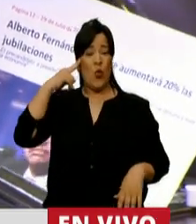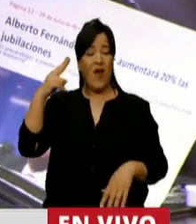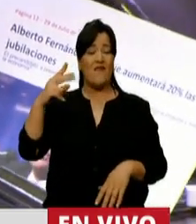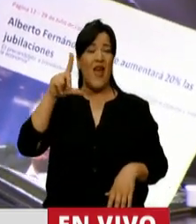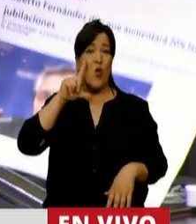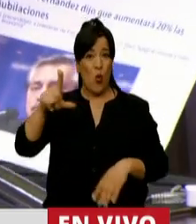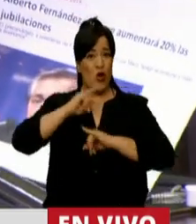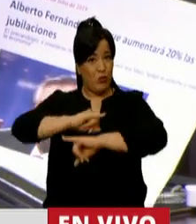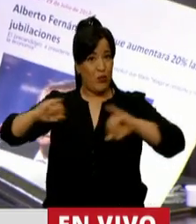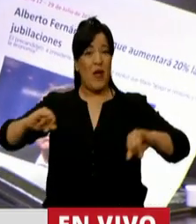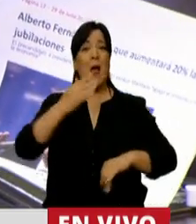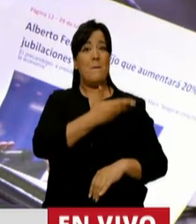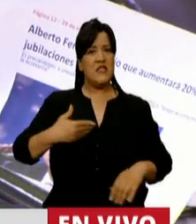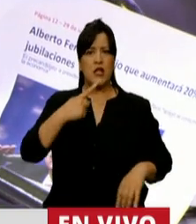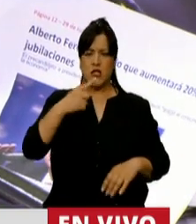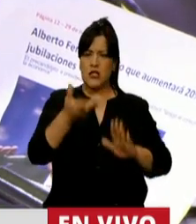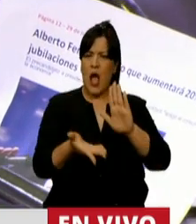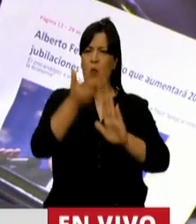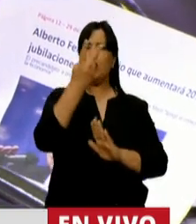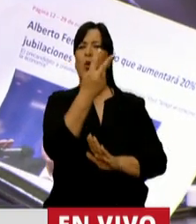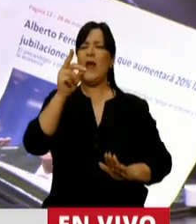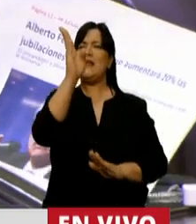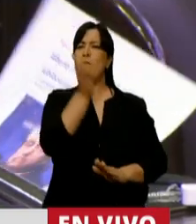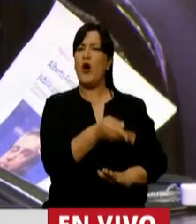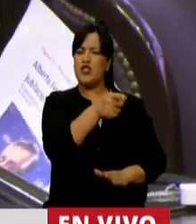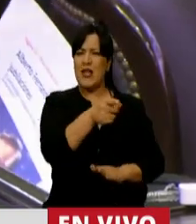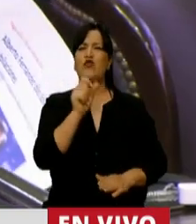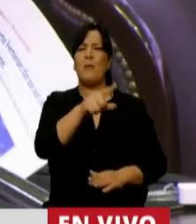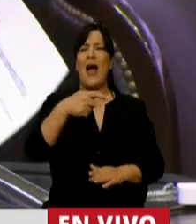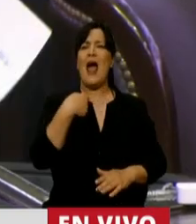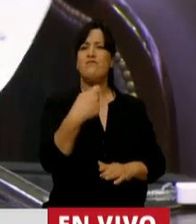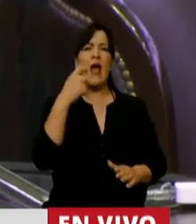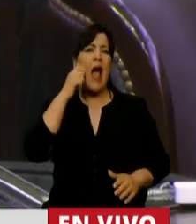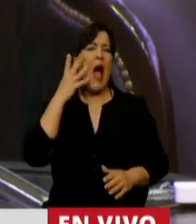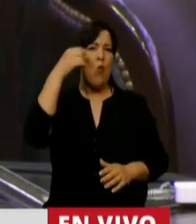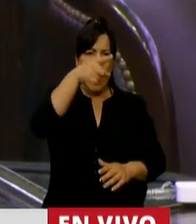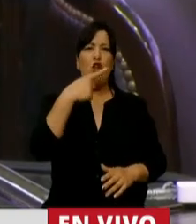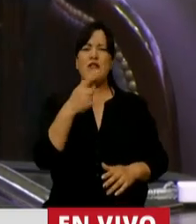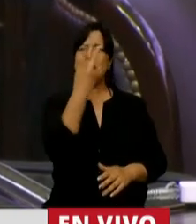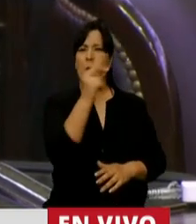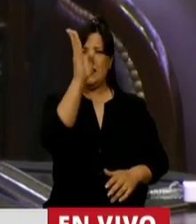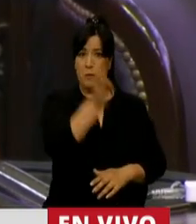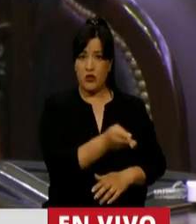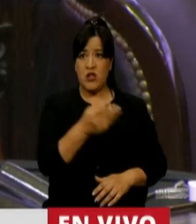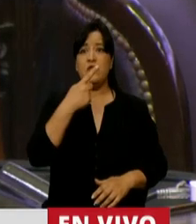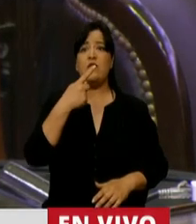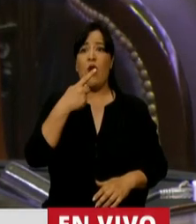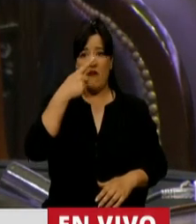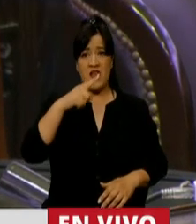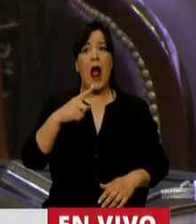Presidente le prometía un aumento del 20% a los más vulnerables, a los abuelos. No solo no cumplió,